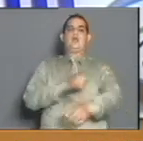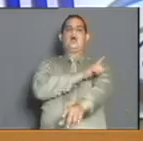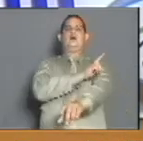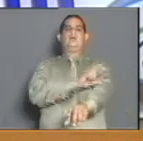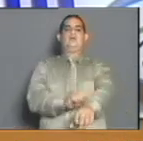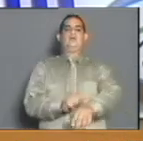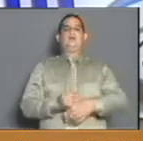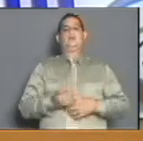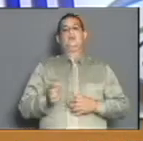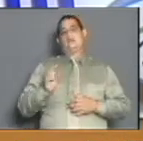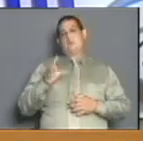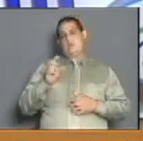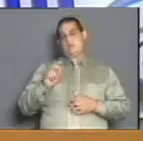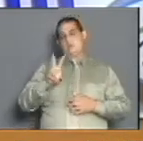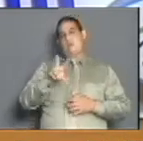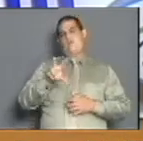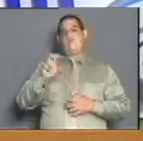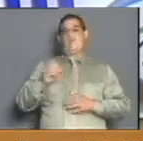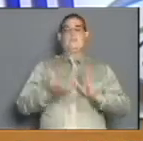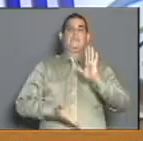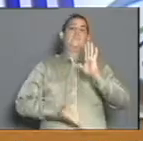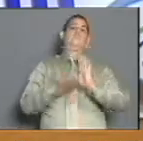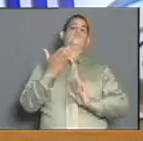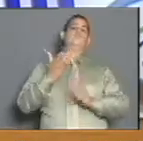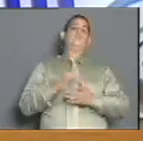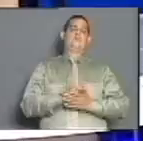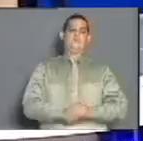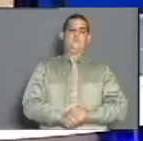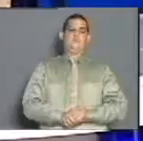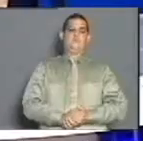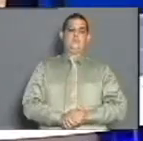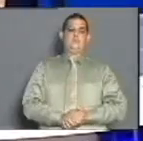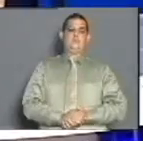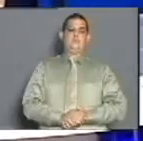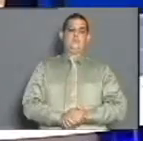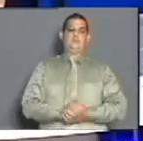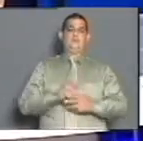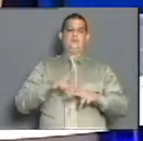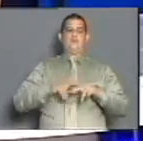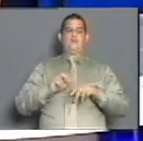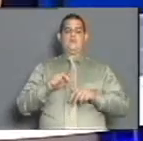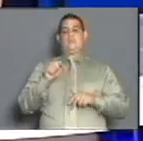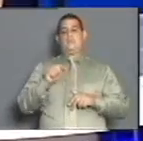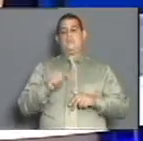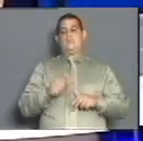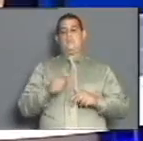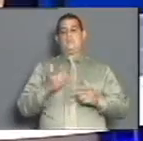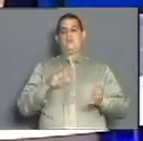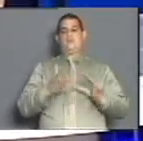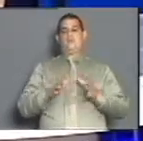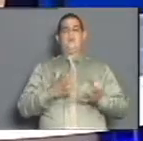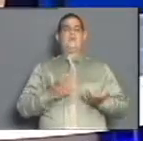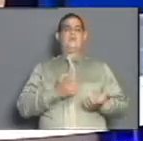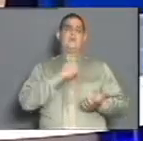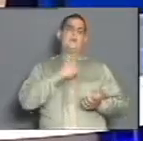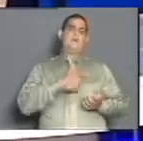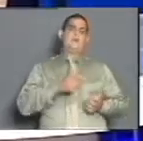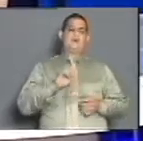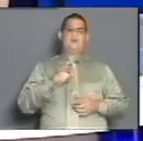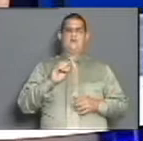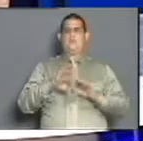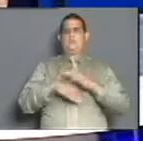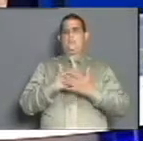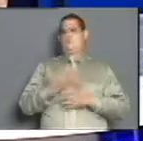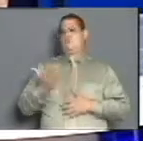reporta 15 o 20 casos, la tasa de incidencia le sube muchísimo. Olguín está en una posición, fíjate, cuando tú saques la tasa por municipio de los últimos 15